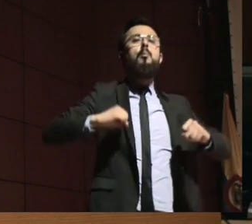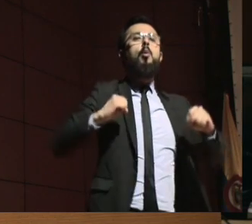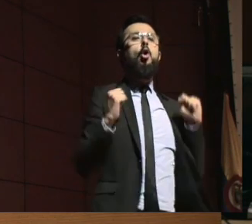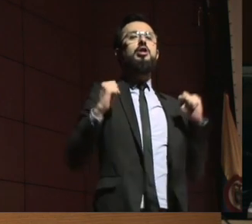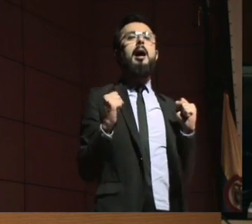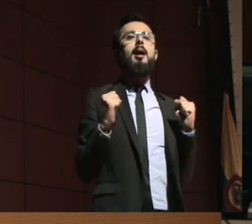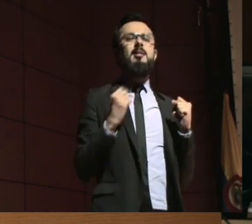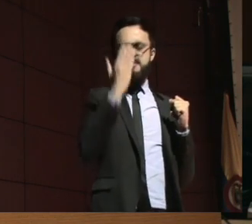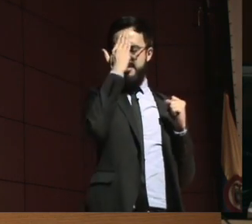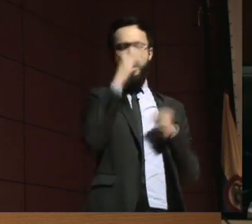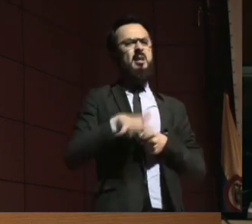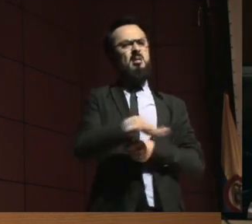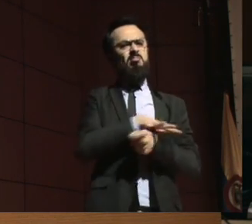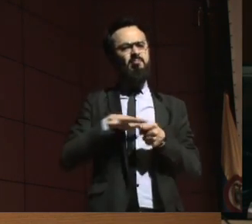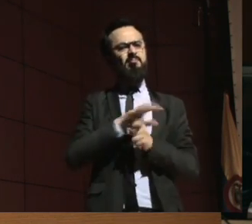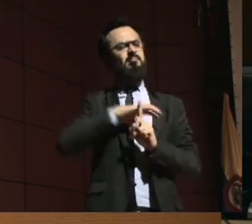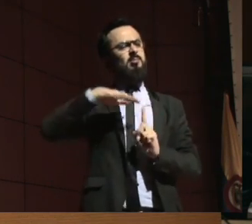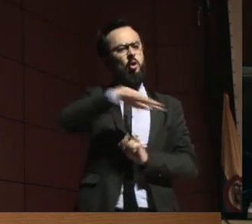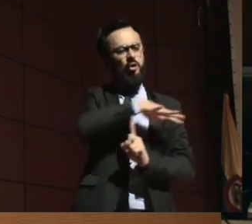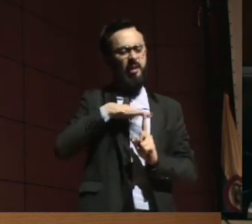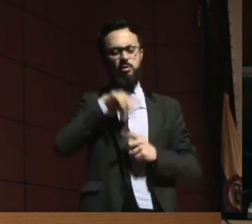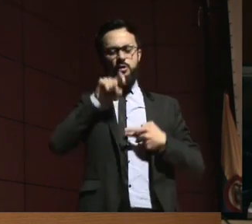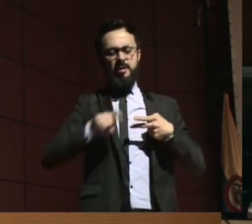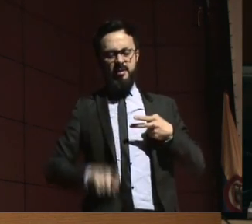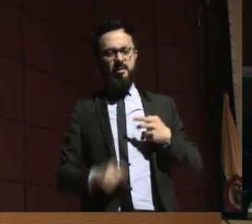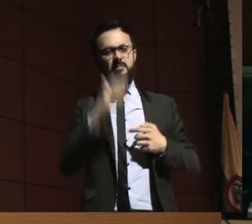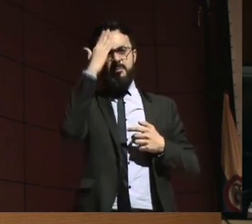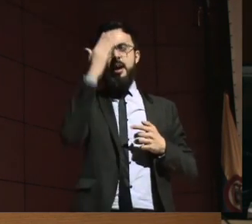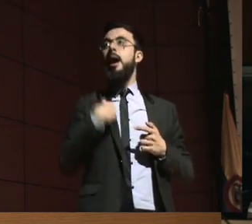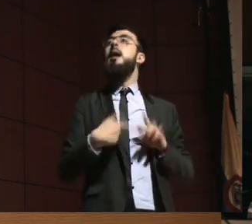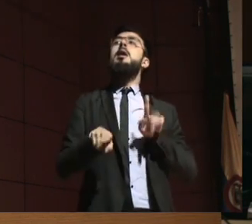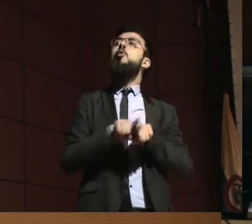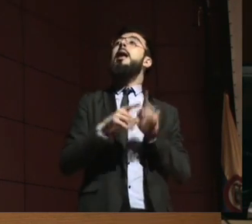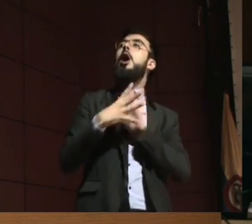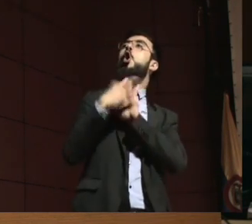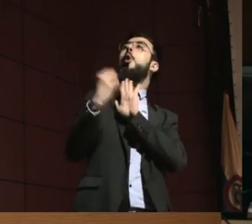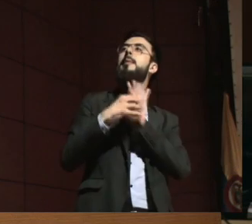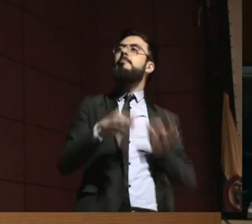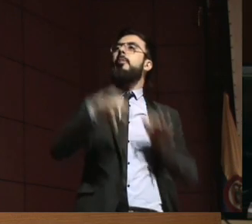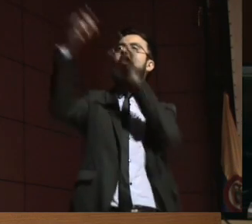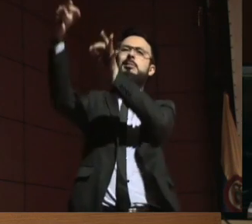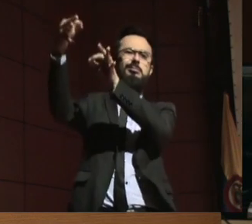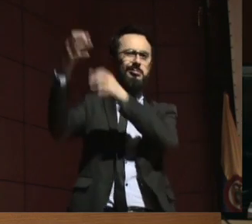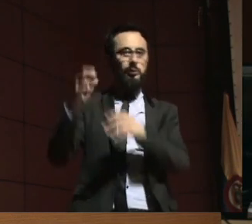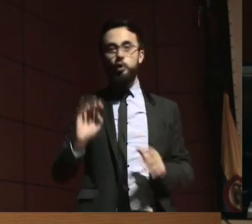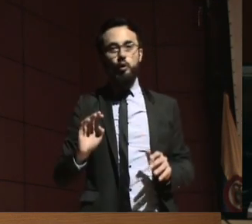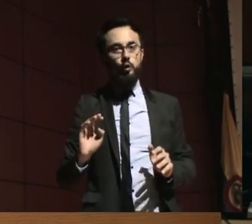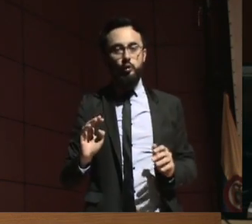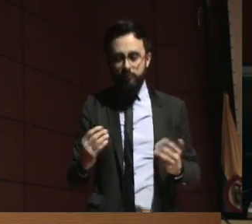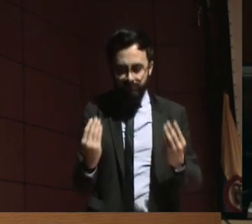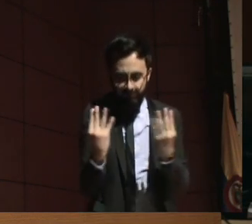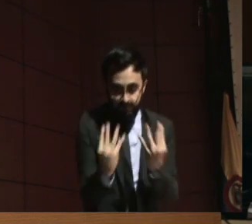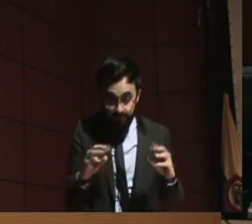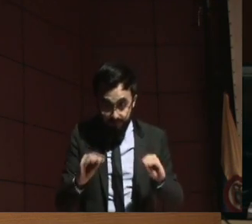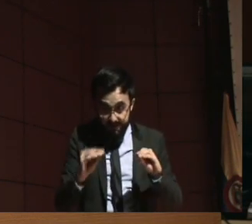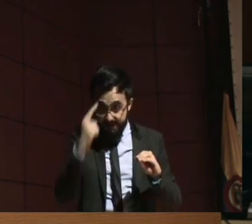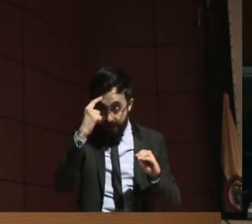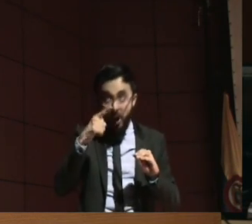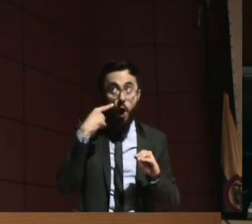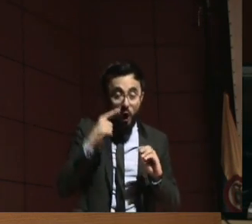unas necesidades que de pronto son muy regionales y muy de territorio. Entonces, muy en ese sentido estamos.